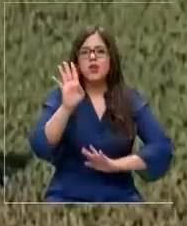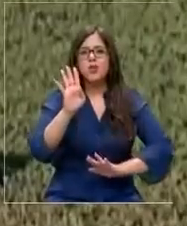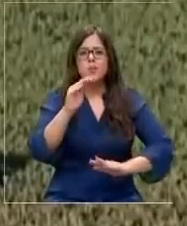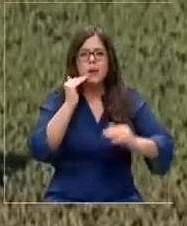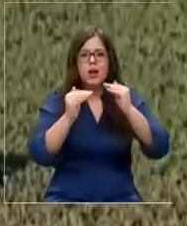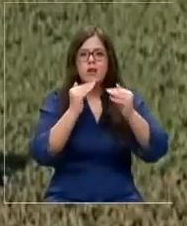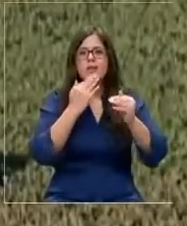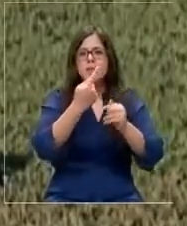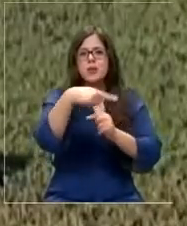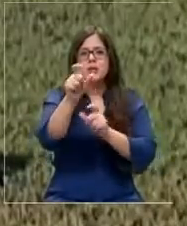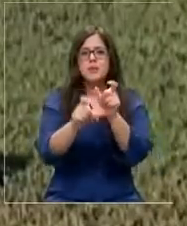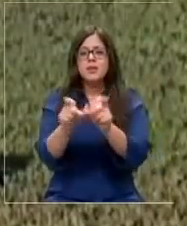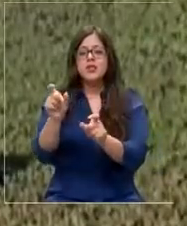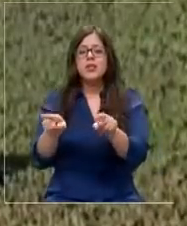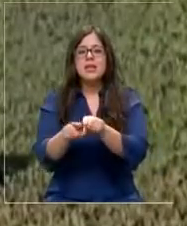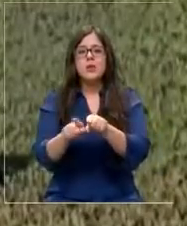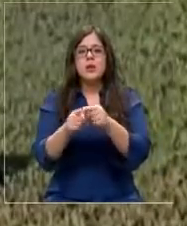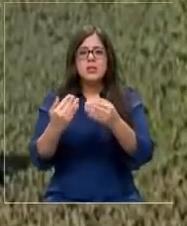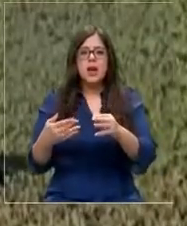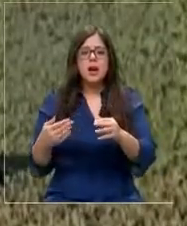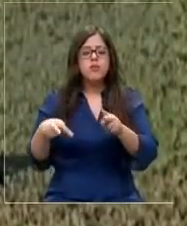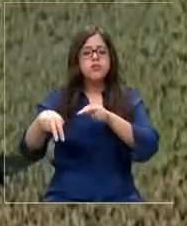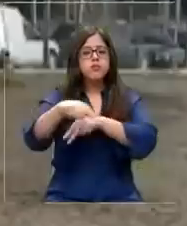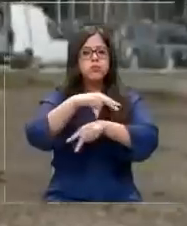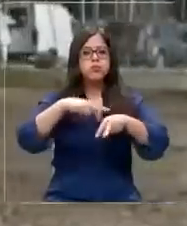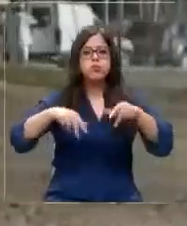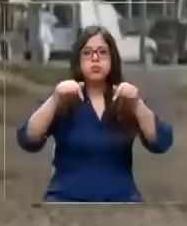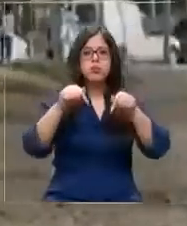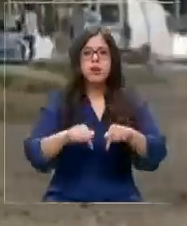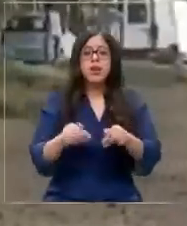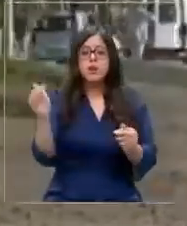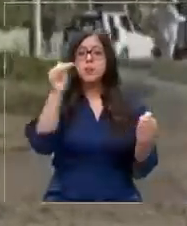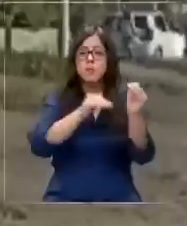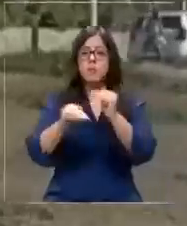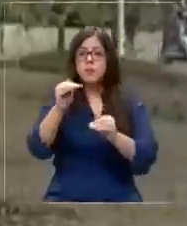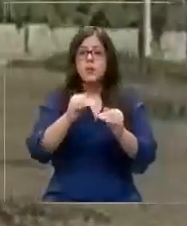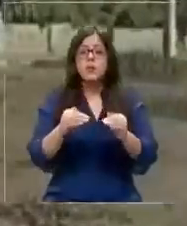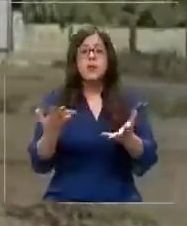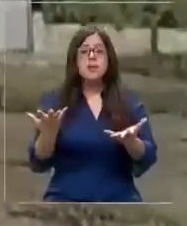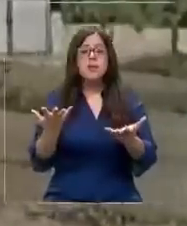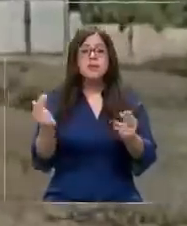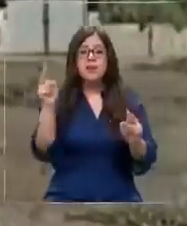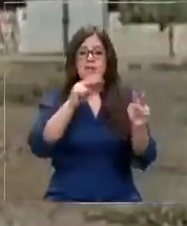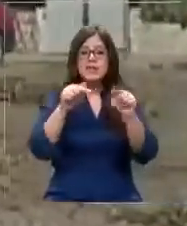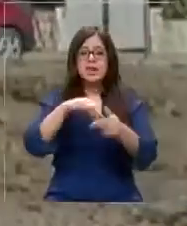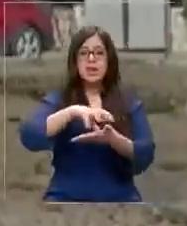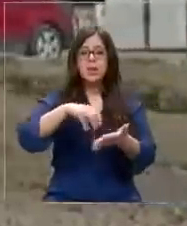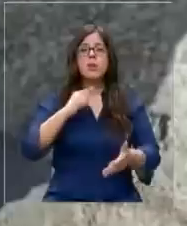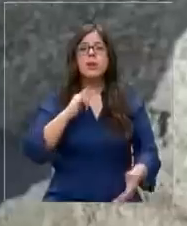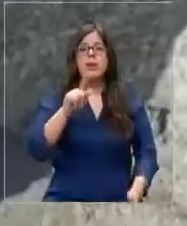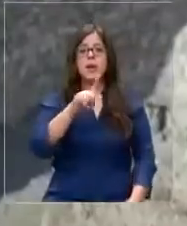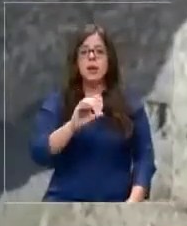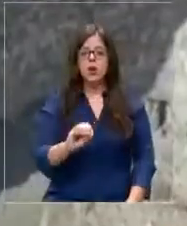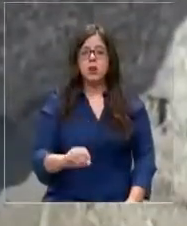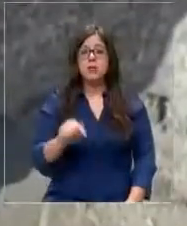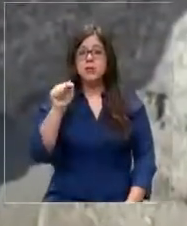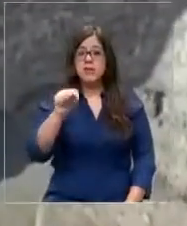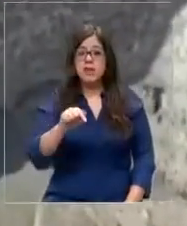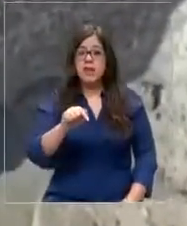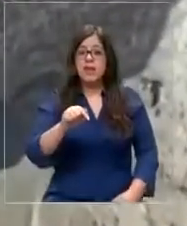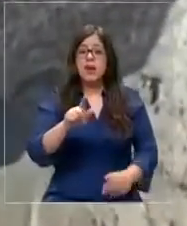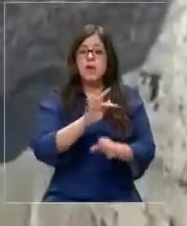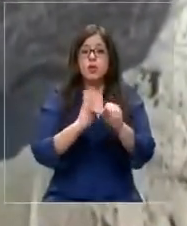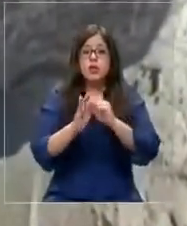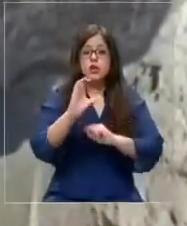otras personas que a diario pasan por este sector, que deriva en la playa que a diario visitan en la comuna del Quisco. Desde Coaniquem